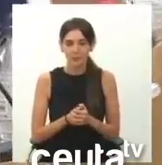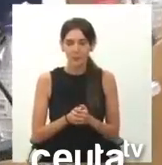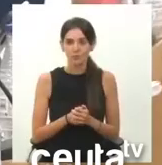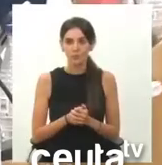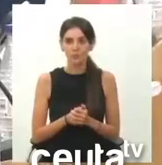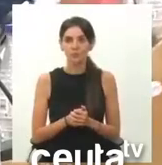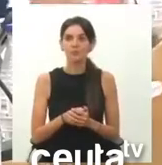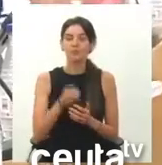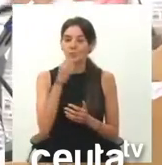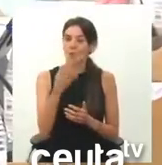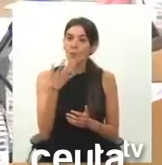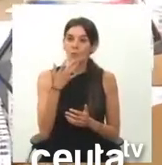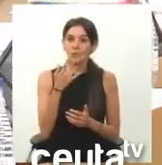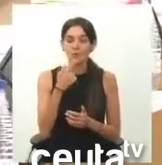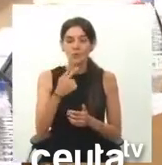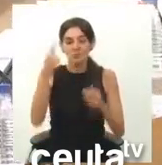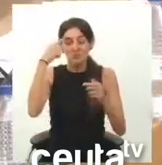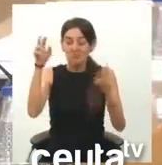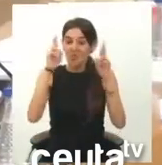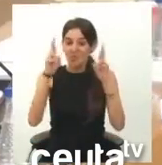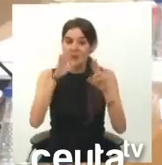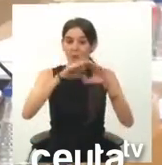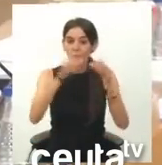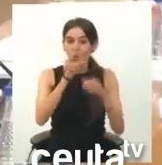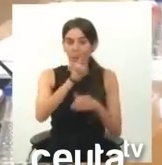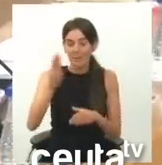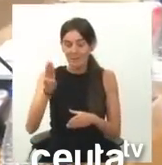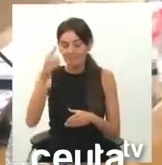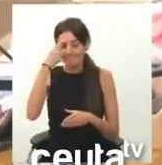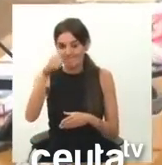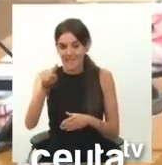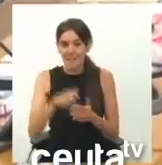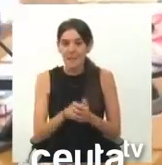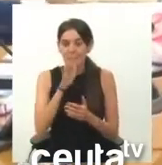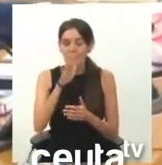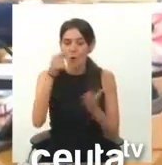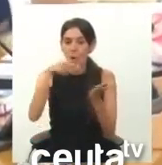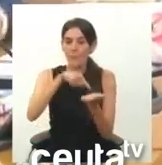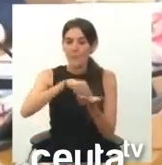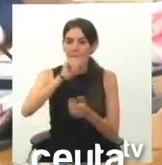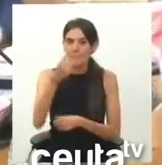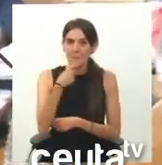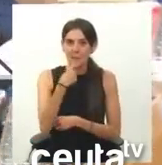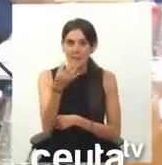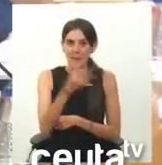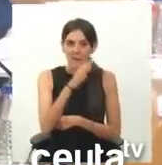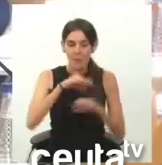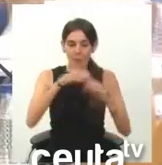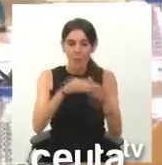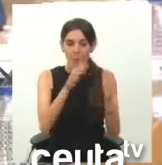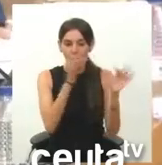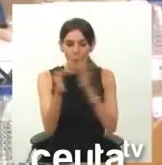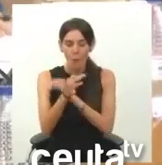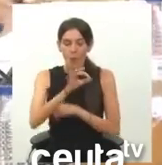Bueno, lo esperado, salvo en el caso del Partido Popular. En primer lugar, vamos por orden. Señor